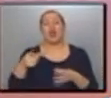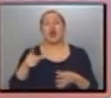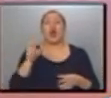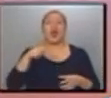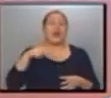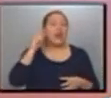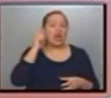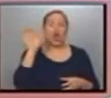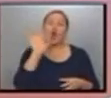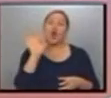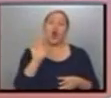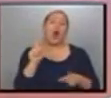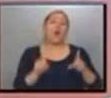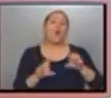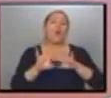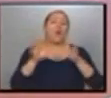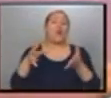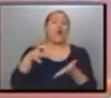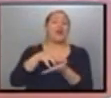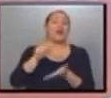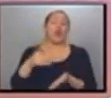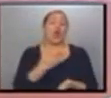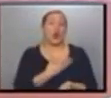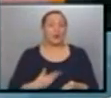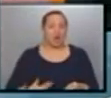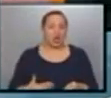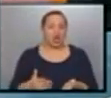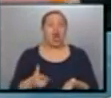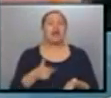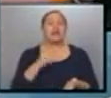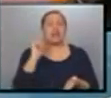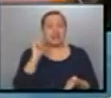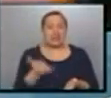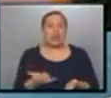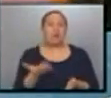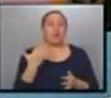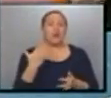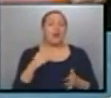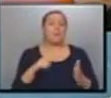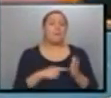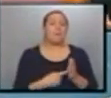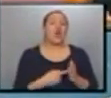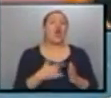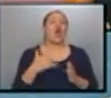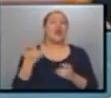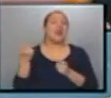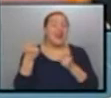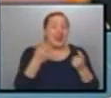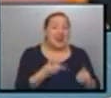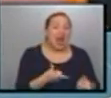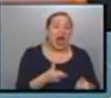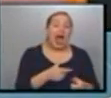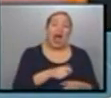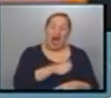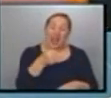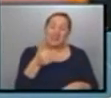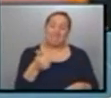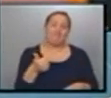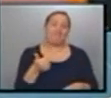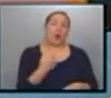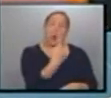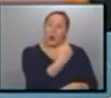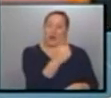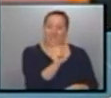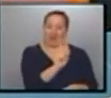o a través de algún ente. A ver, hacerlo lo podés hacer, pero de ahí a tener chances de ganar es...